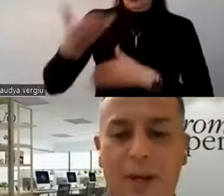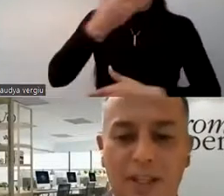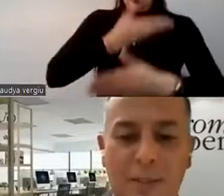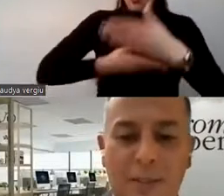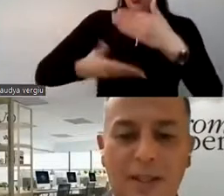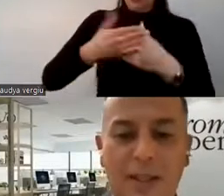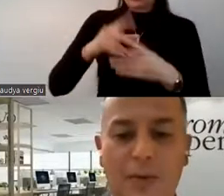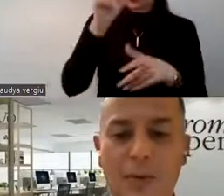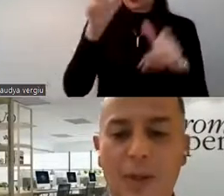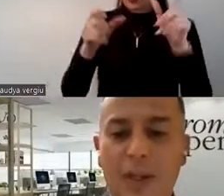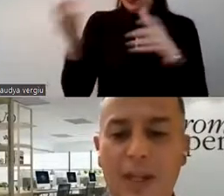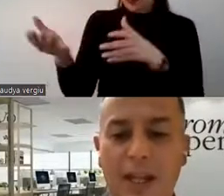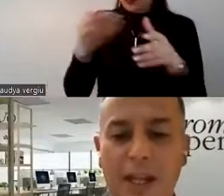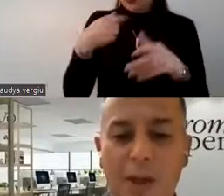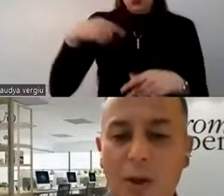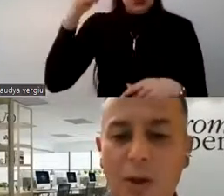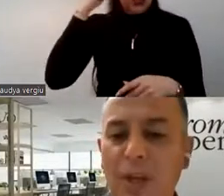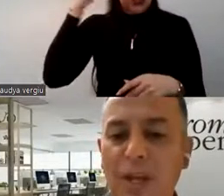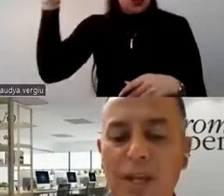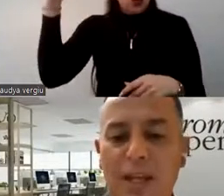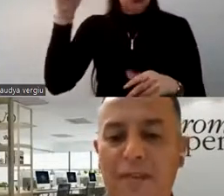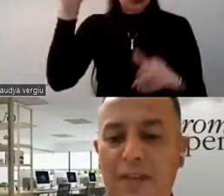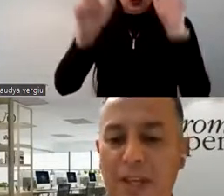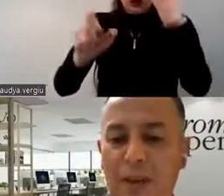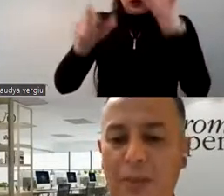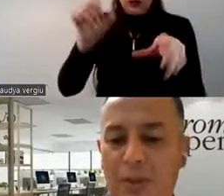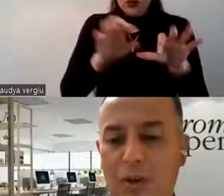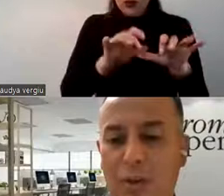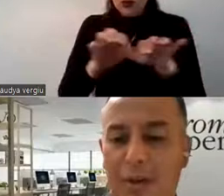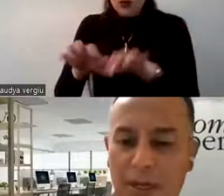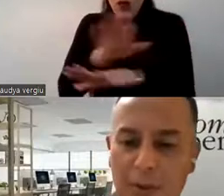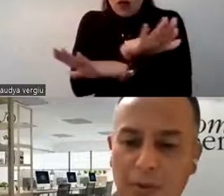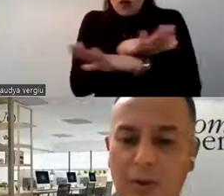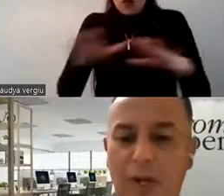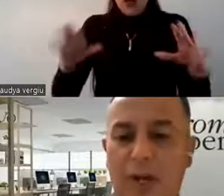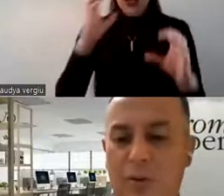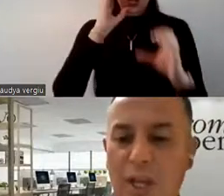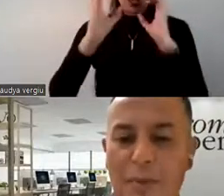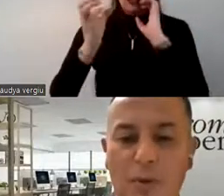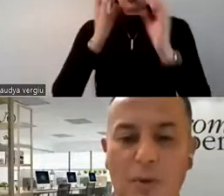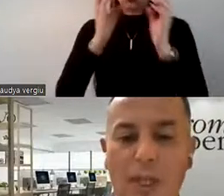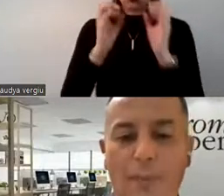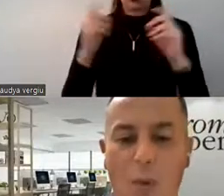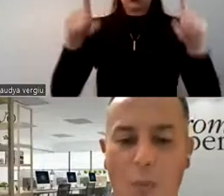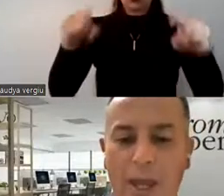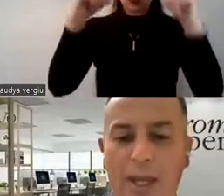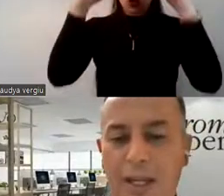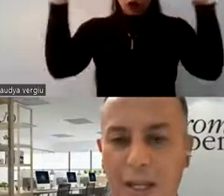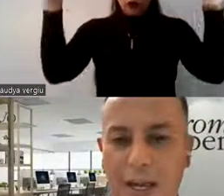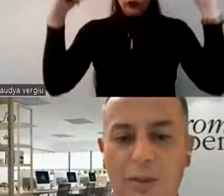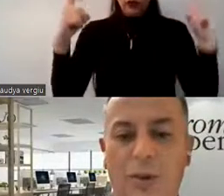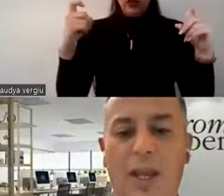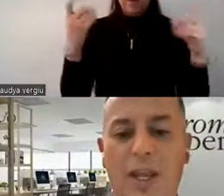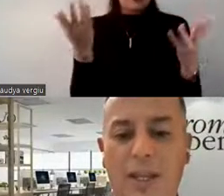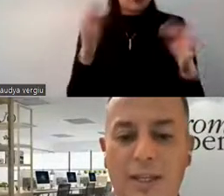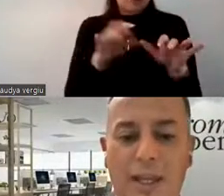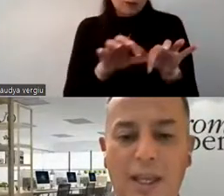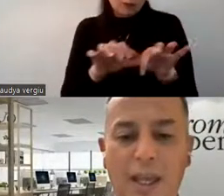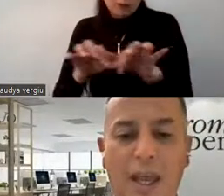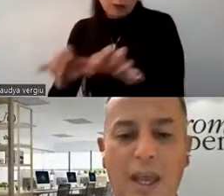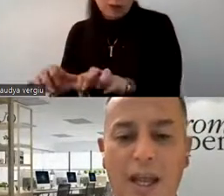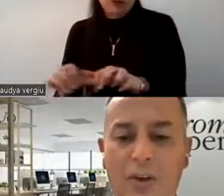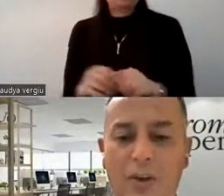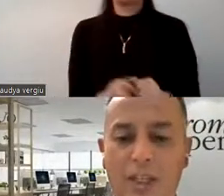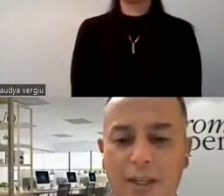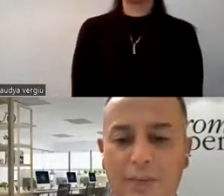todos los participantes del turismo INDEI del día de hoy, que al final de la exposición pasaremos a una ronda de preguntas, pero pueden irlas dejando escritas